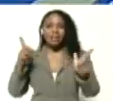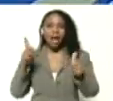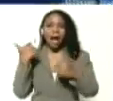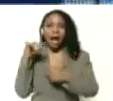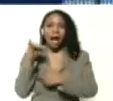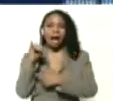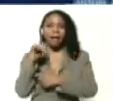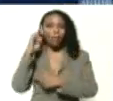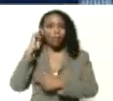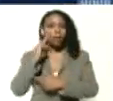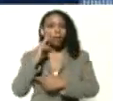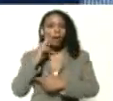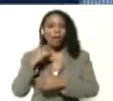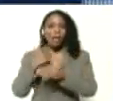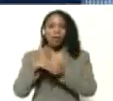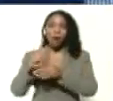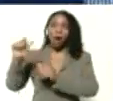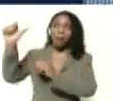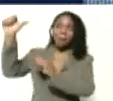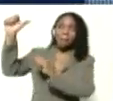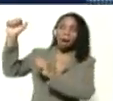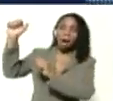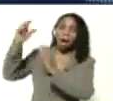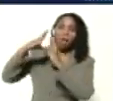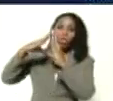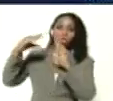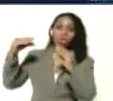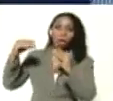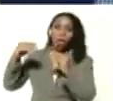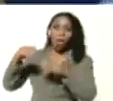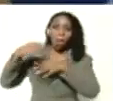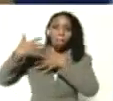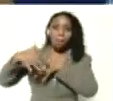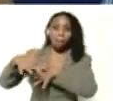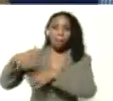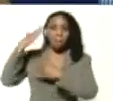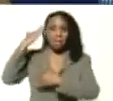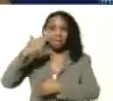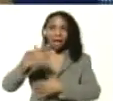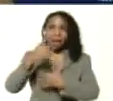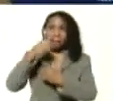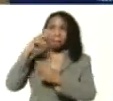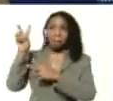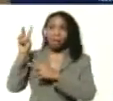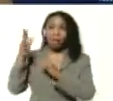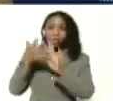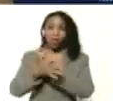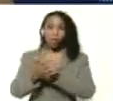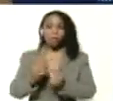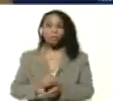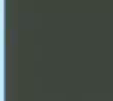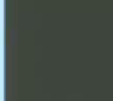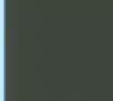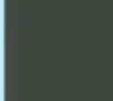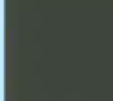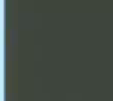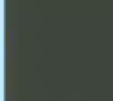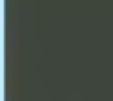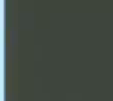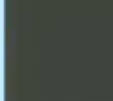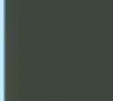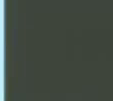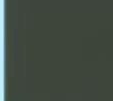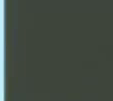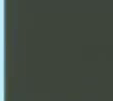Bolívar tomándose un selfie con todo el ejército victorioso es una belleza Bolívar tomándose su